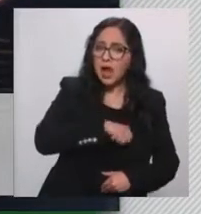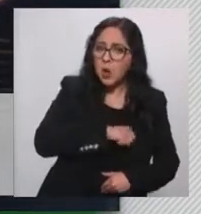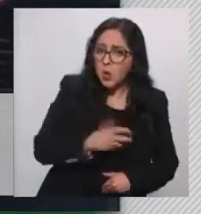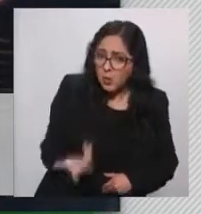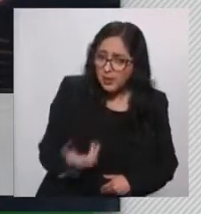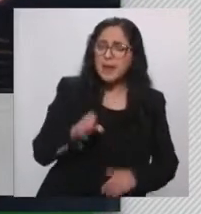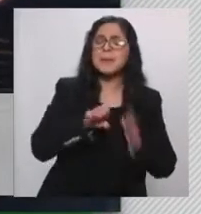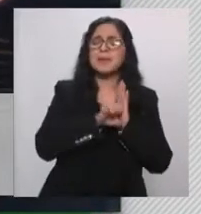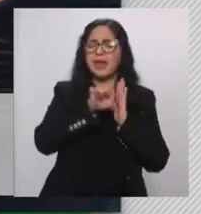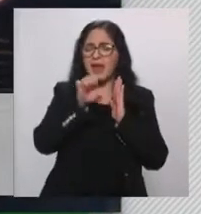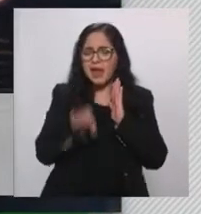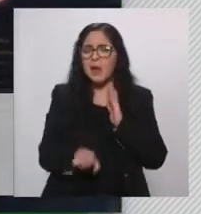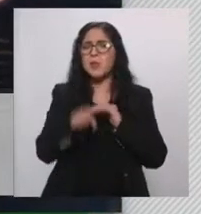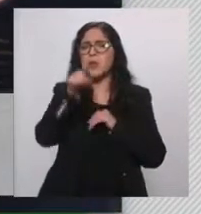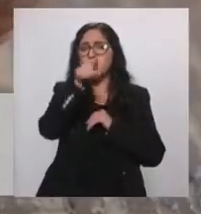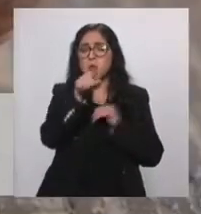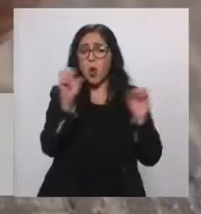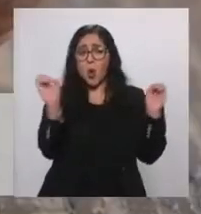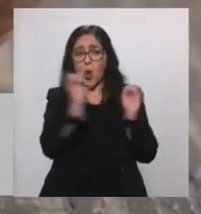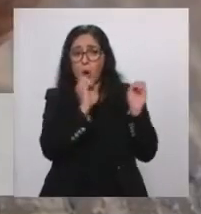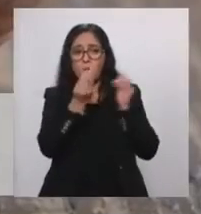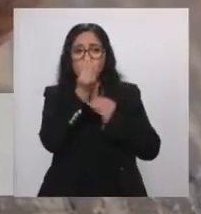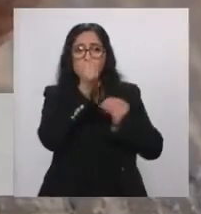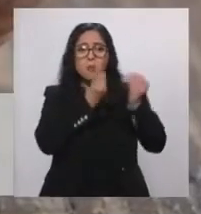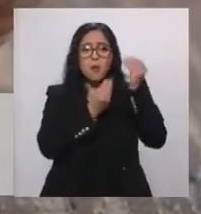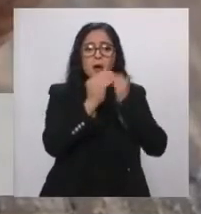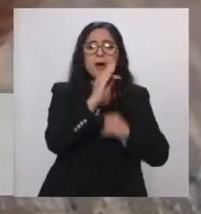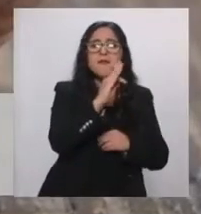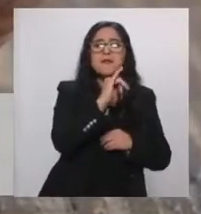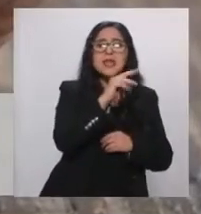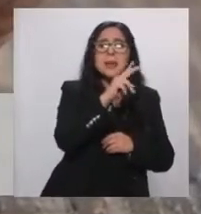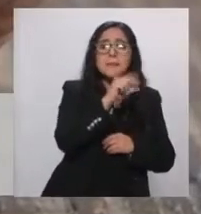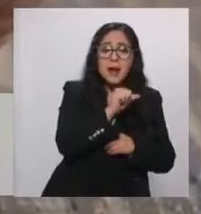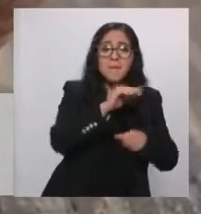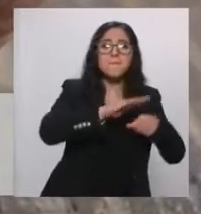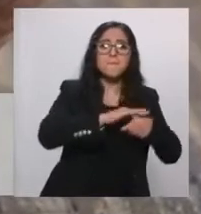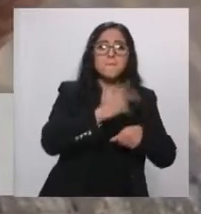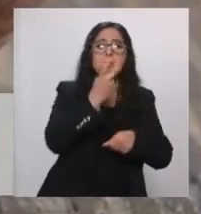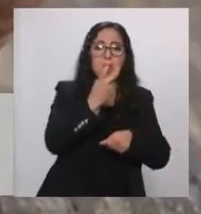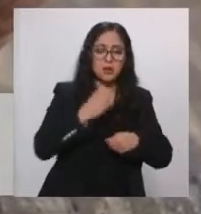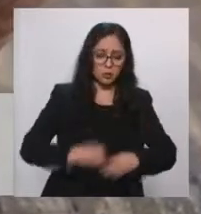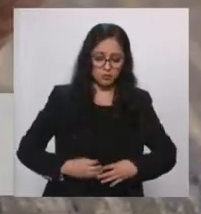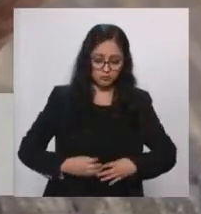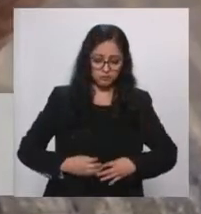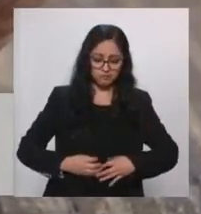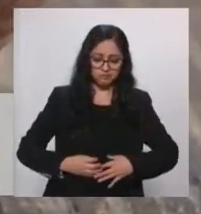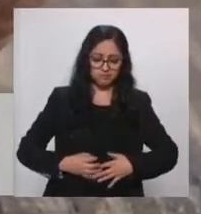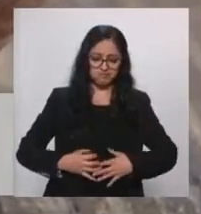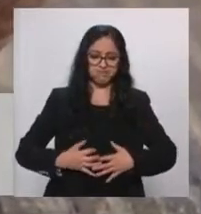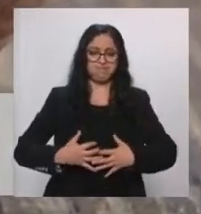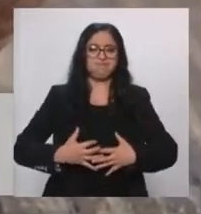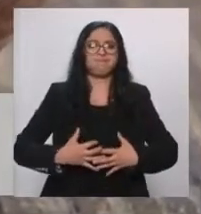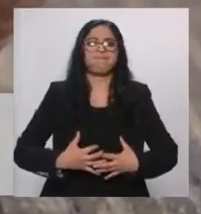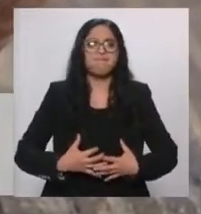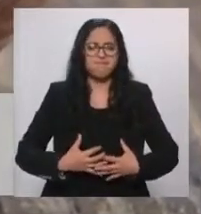si no estás acostumbrado al consumo de fibra, pues a que tengas una inflamación, a que te sientas